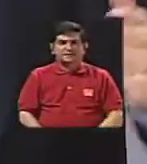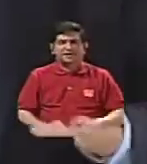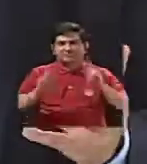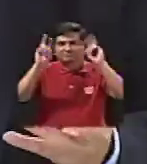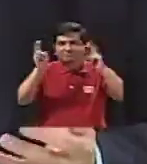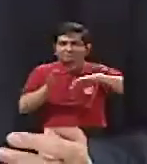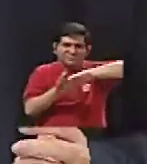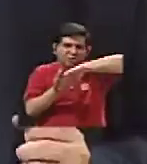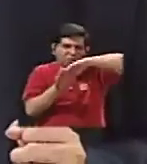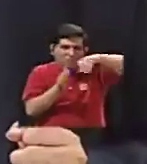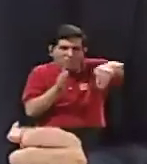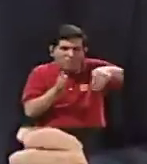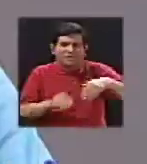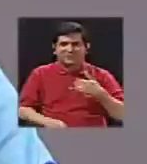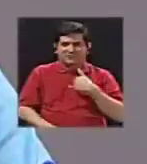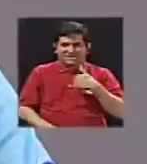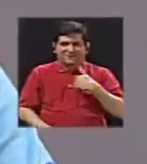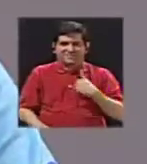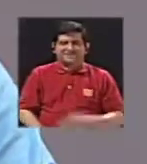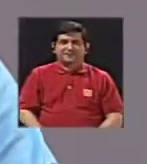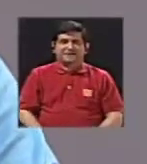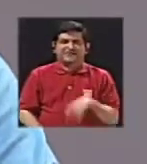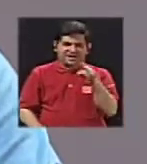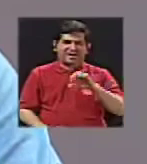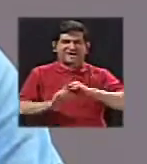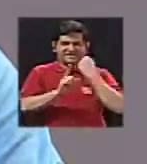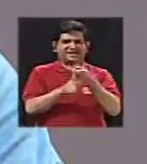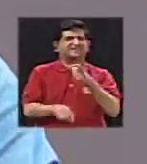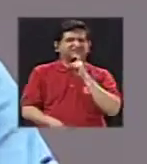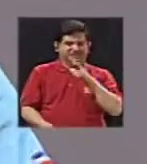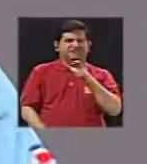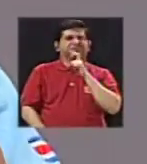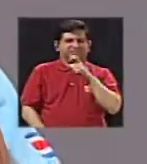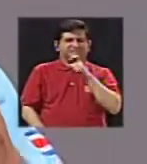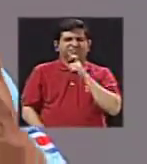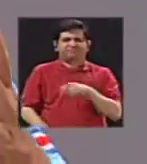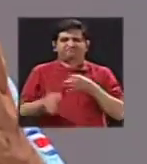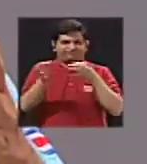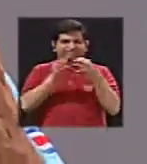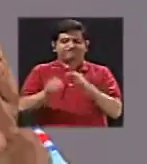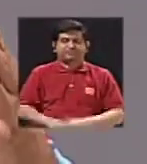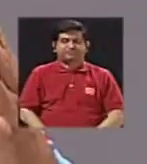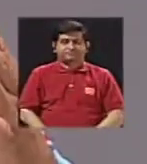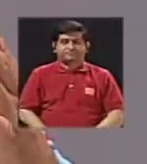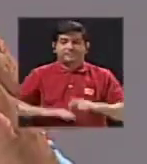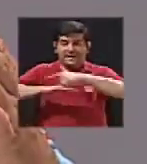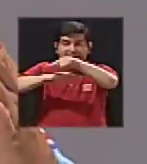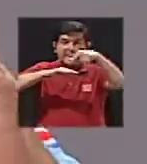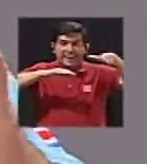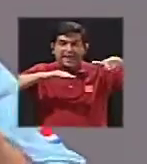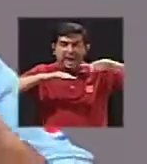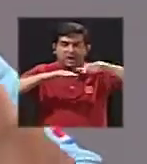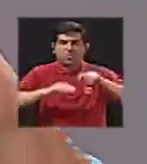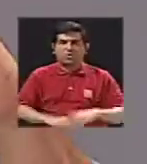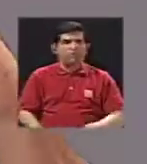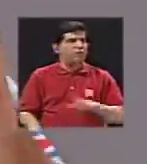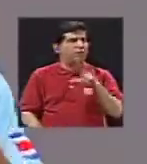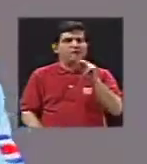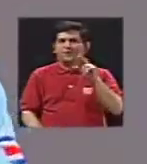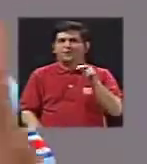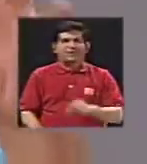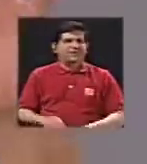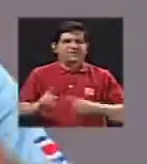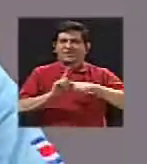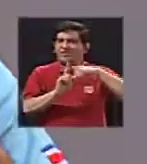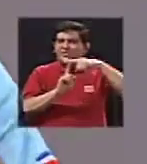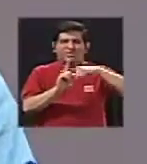caldera que hay allí? Pues, bueno, eso sí es un poquito complicado, ¿verdad?, porque el lago no es, la